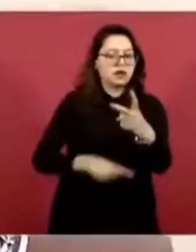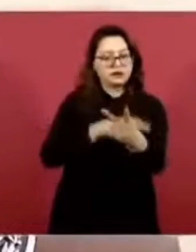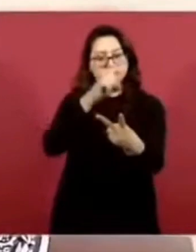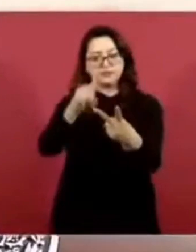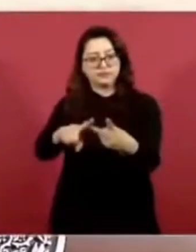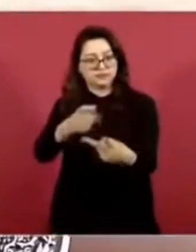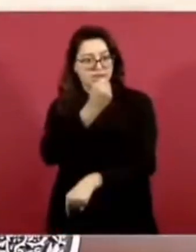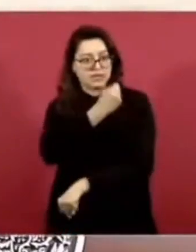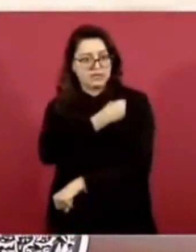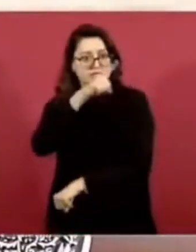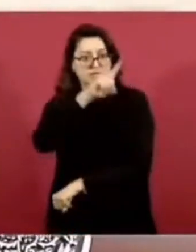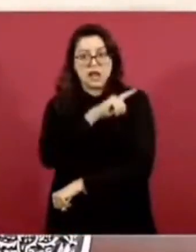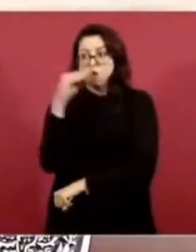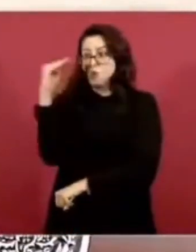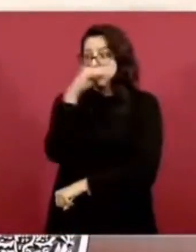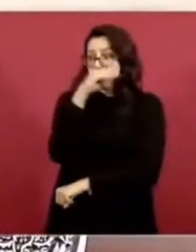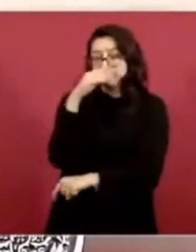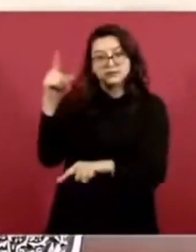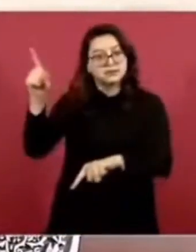Así.